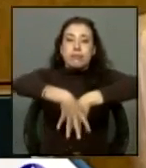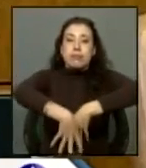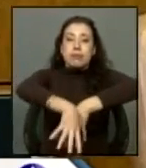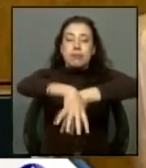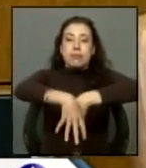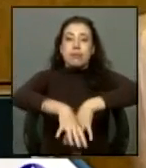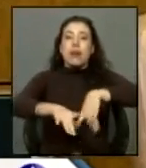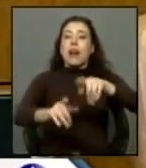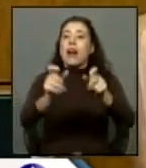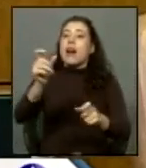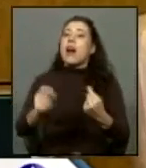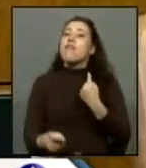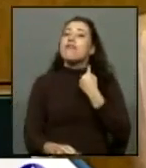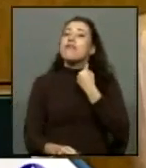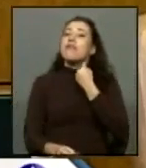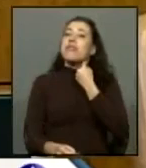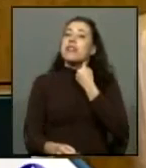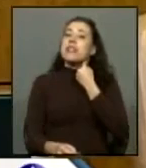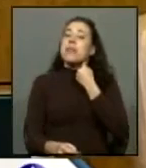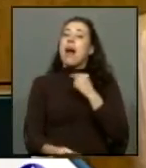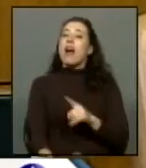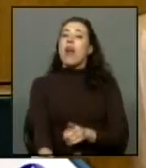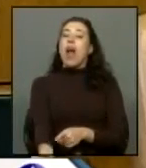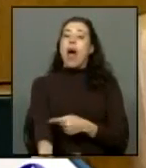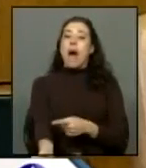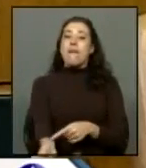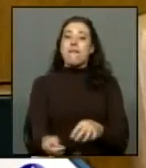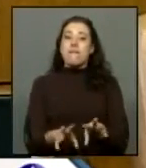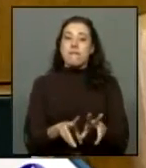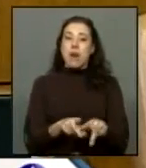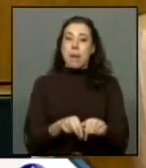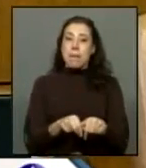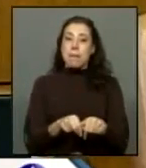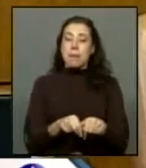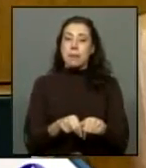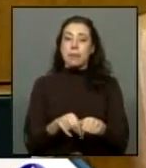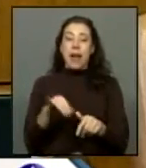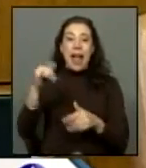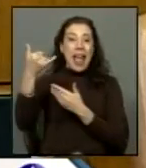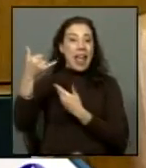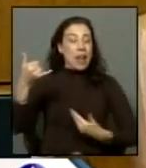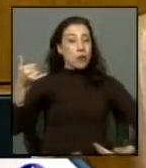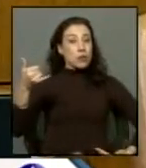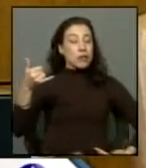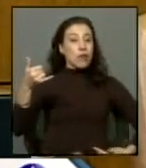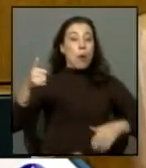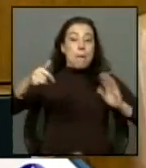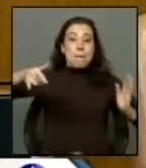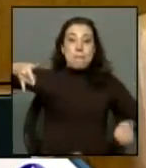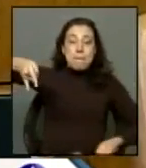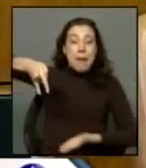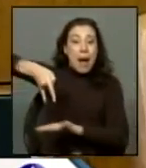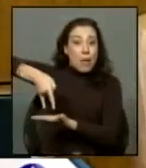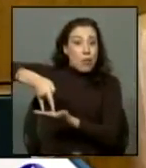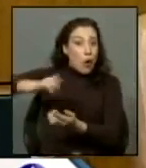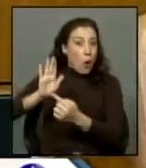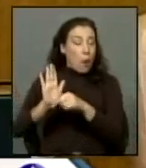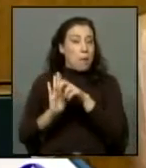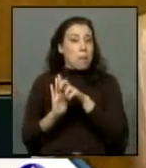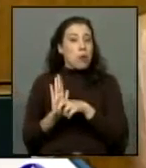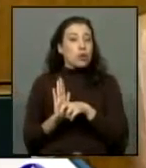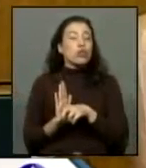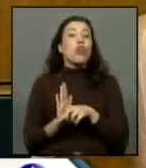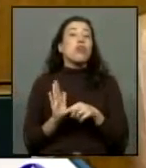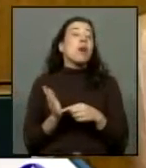de las víctimas y sus familiares el ejecutivo envía al congreso este proyecto que establece un modesto